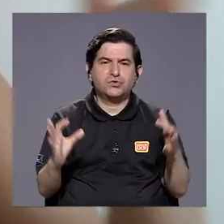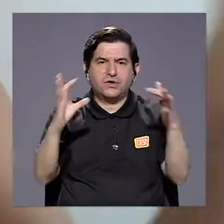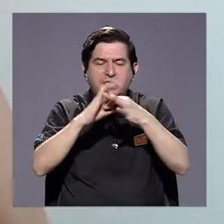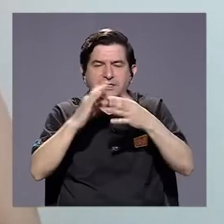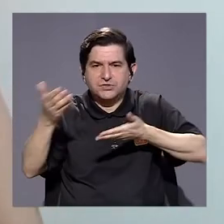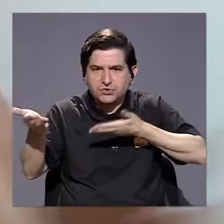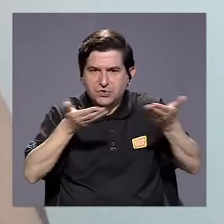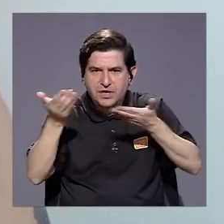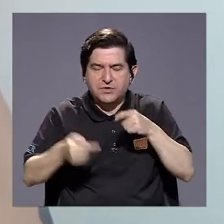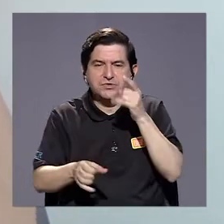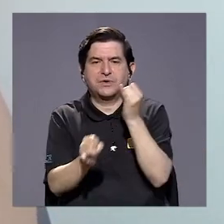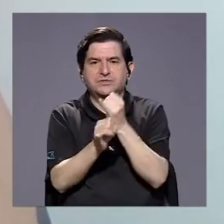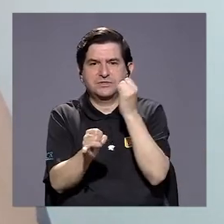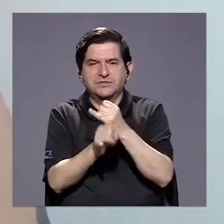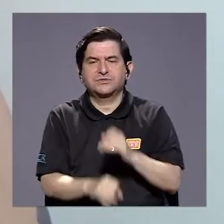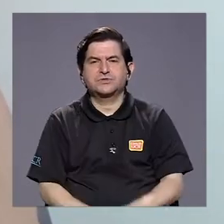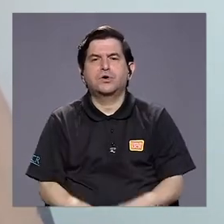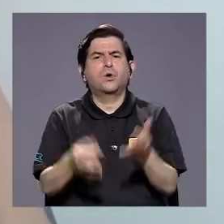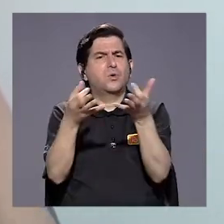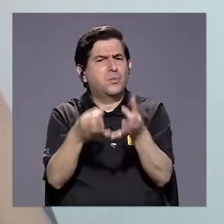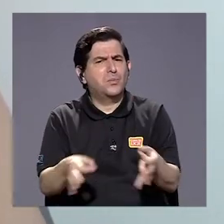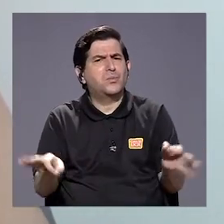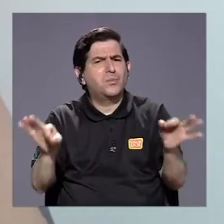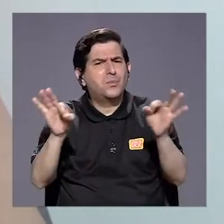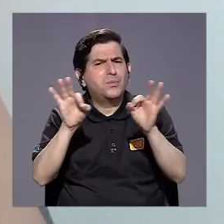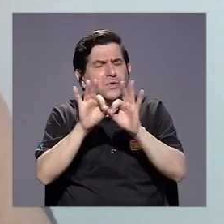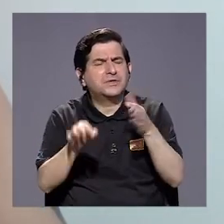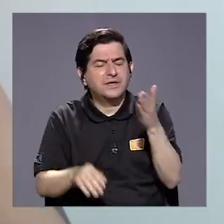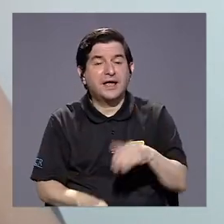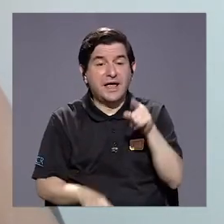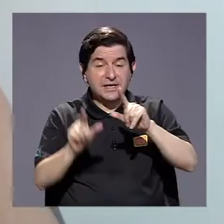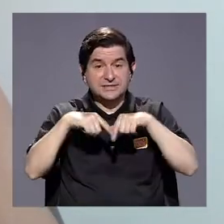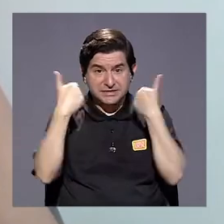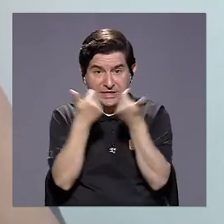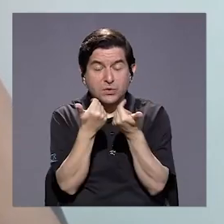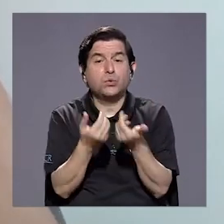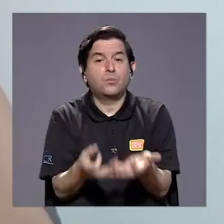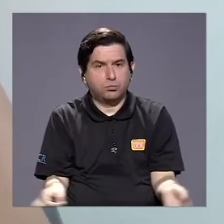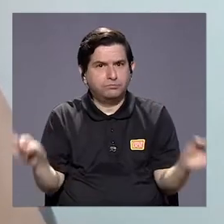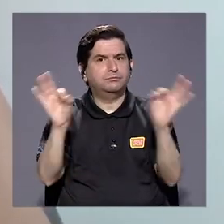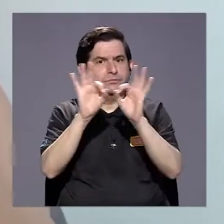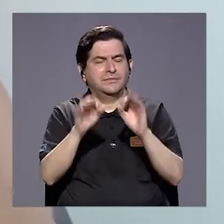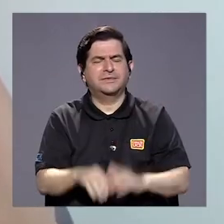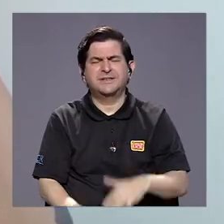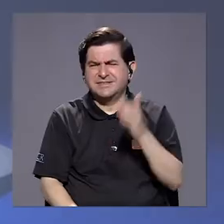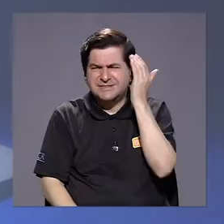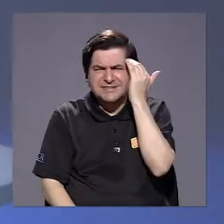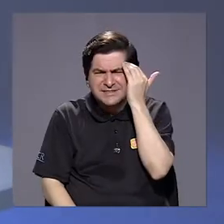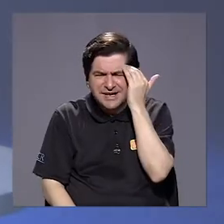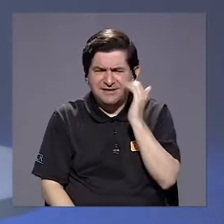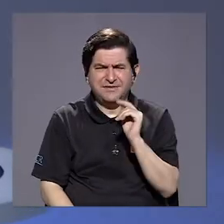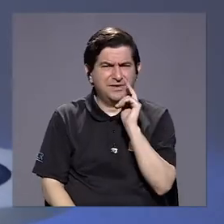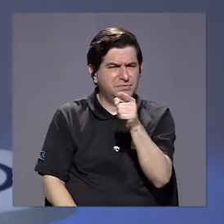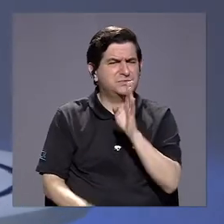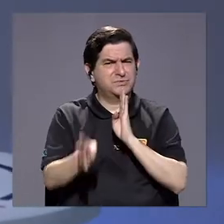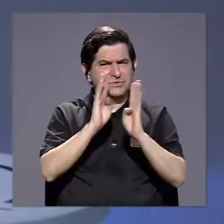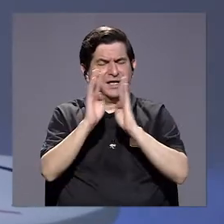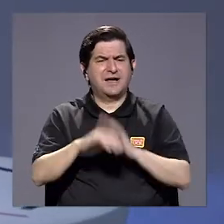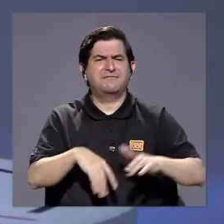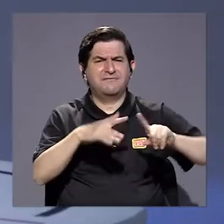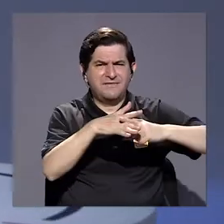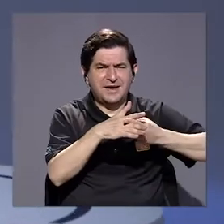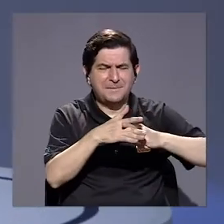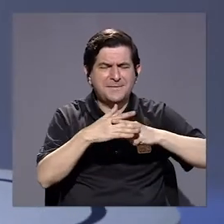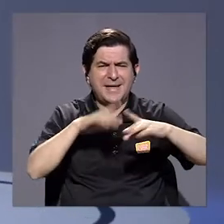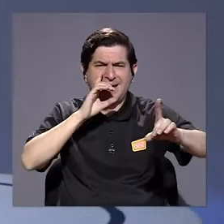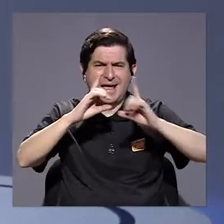tener con servicios que brinda este instituto. Margarita, ¿sabe qué es muy importante? Estas personas son unos sectores importantísimos. ¿Sabe qué es muy importante? Porque usted ahora